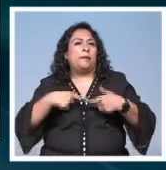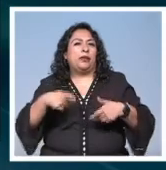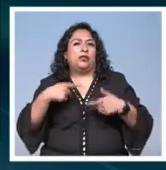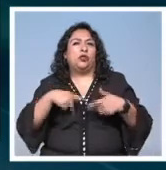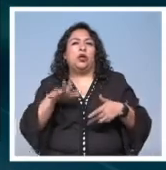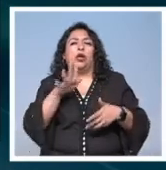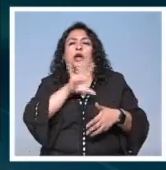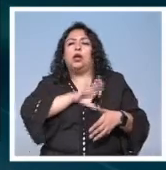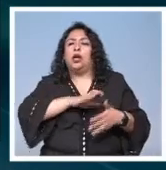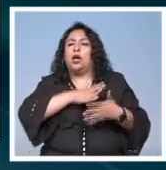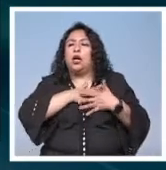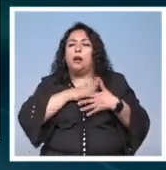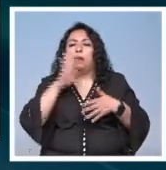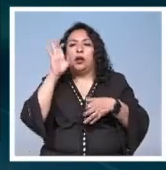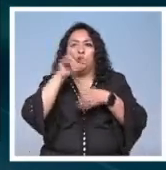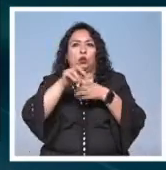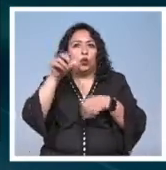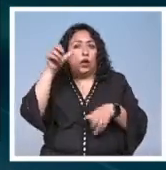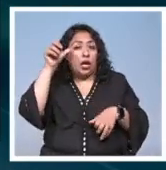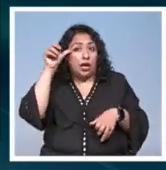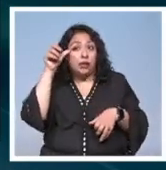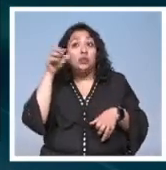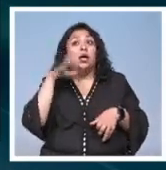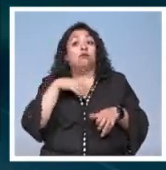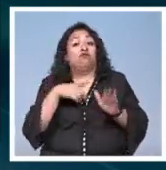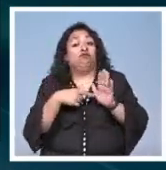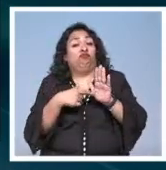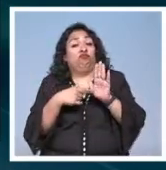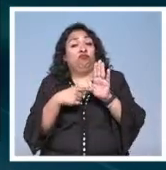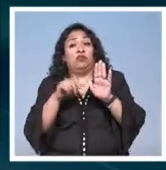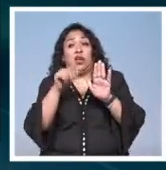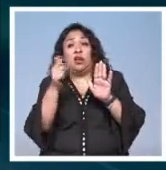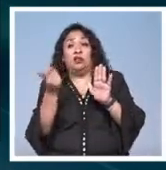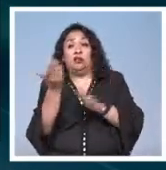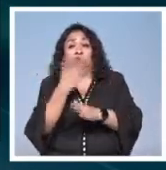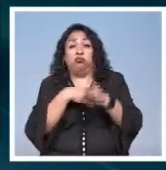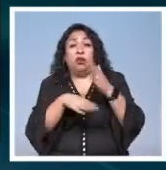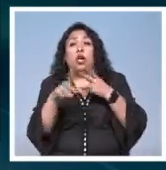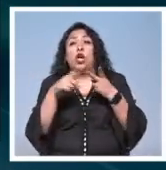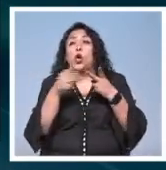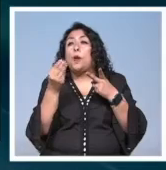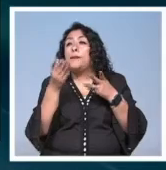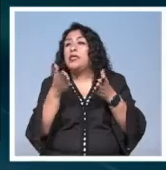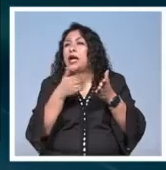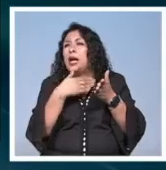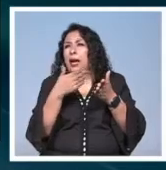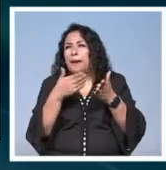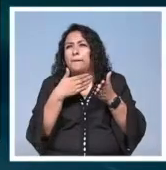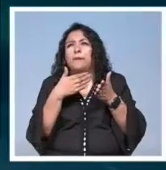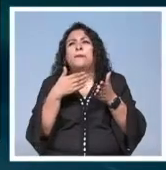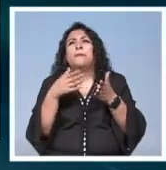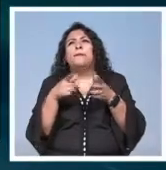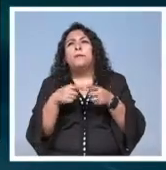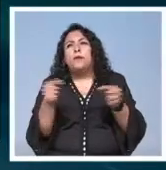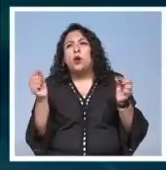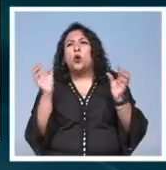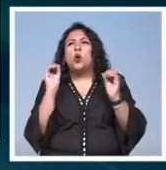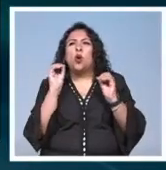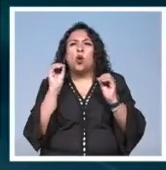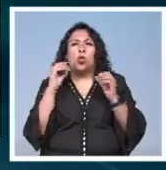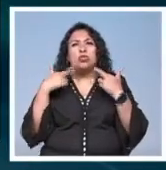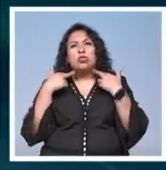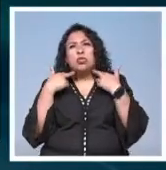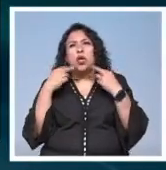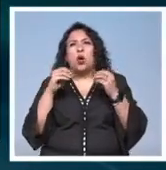amantes de las culturas asiáticas ofreciendo demostraciones de artes marciales y comida japonesa hasta animatronics y entornos con